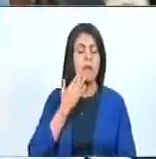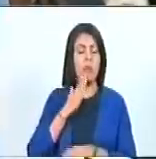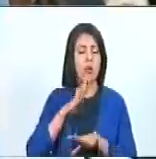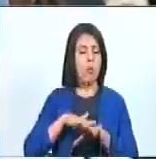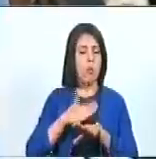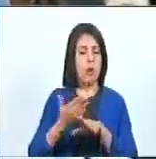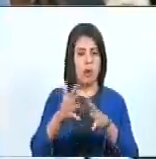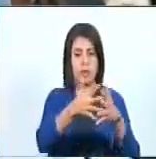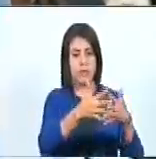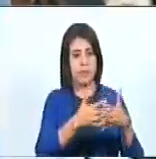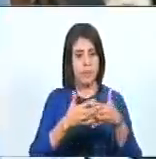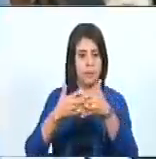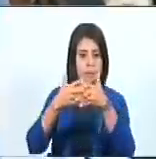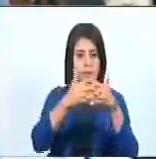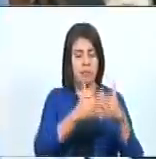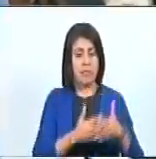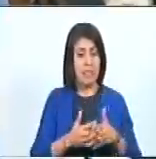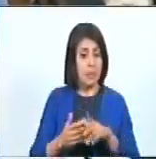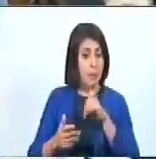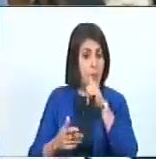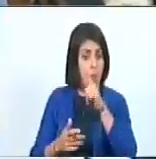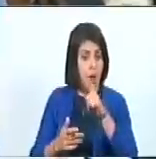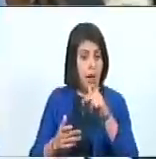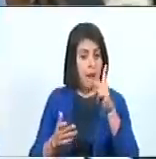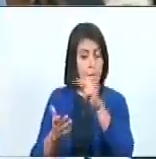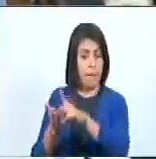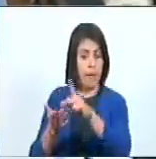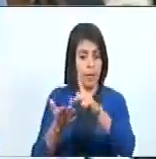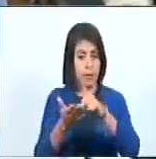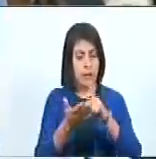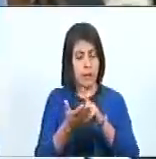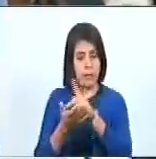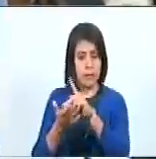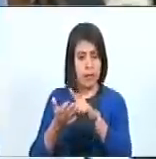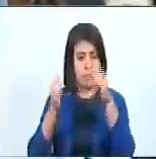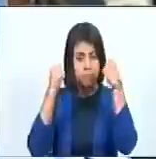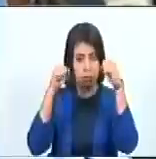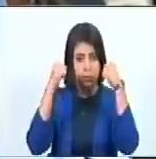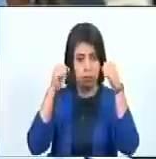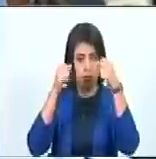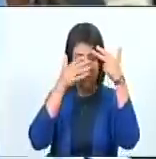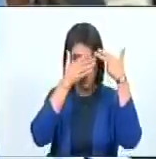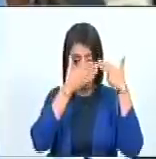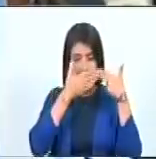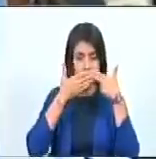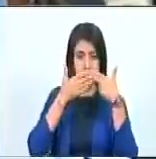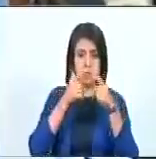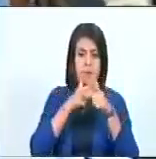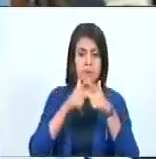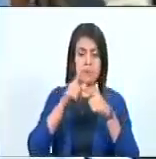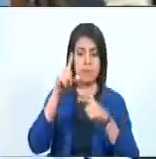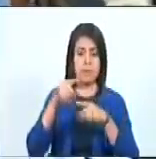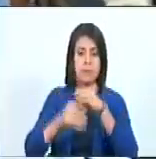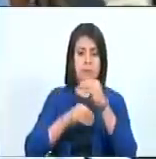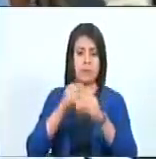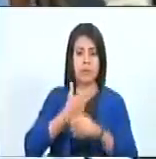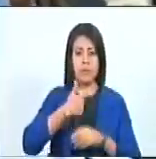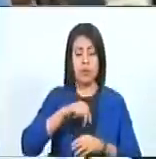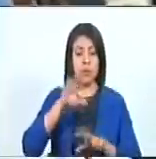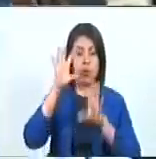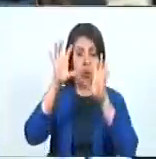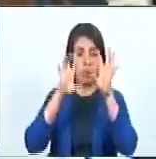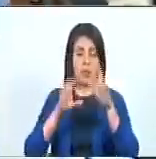Unidos, de manera vil, ha participado, pues, en la práctica de terrorismo hacia nuestros